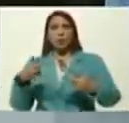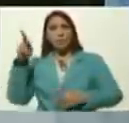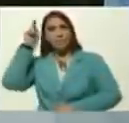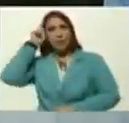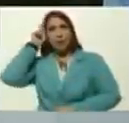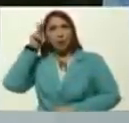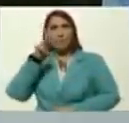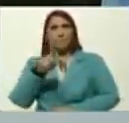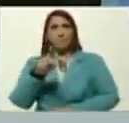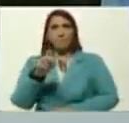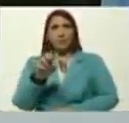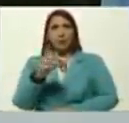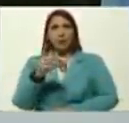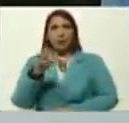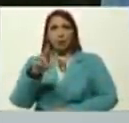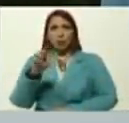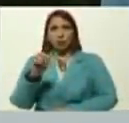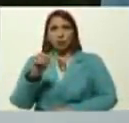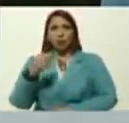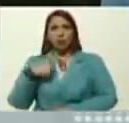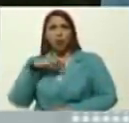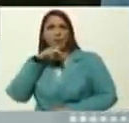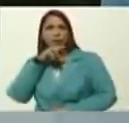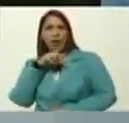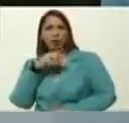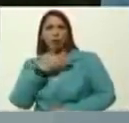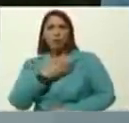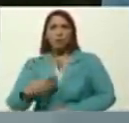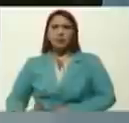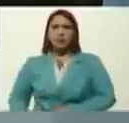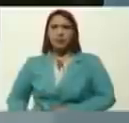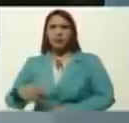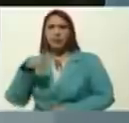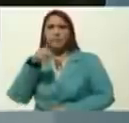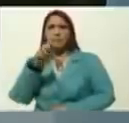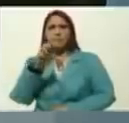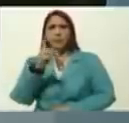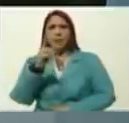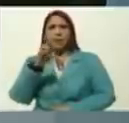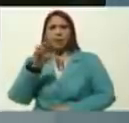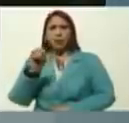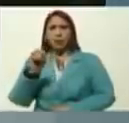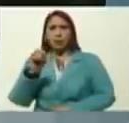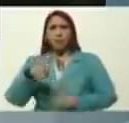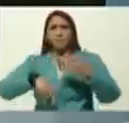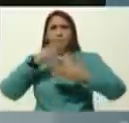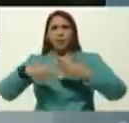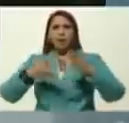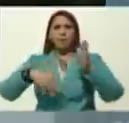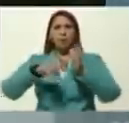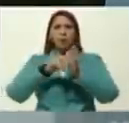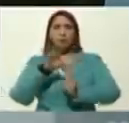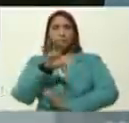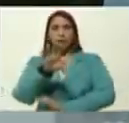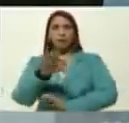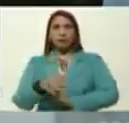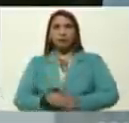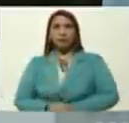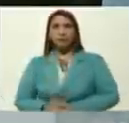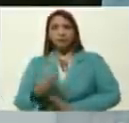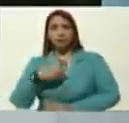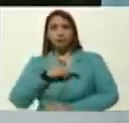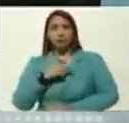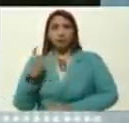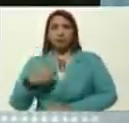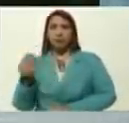Castillo, le estuve hablando, al presidente Pedro Castillo, del plan Vuelta a la Patria, tenemos más de